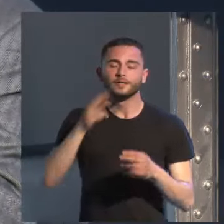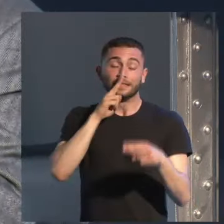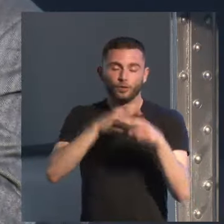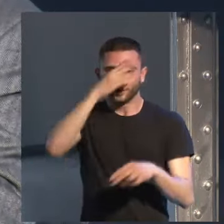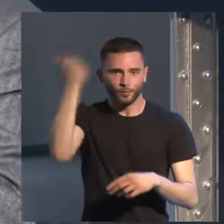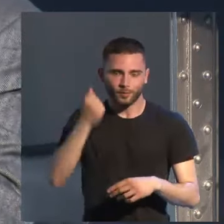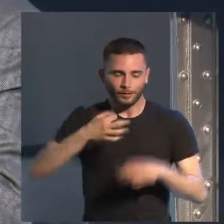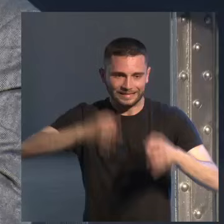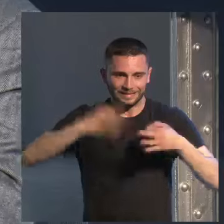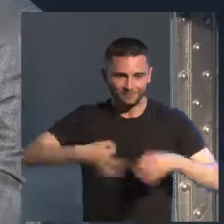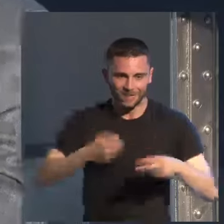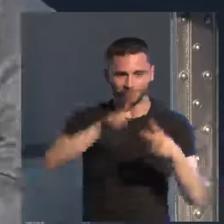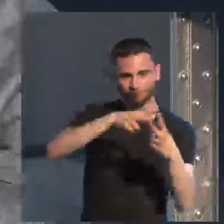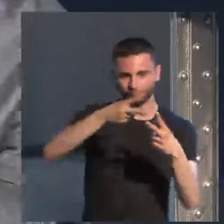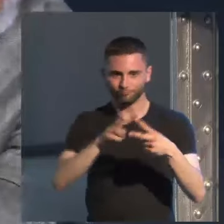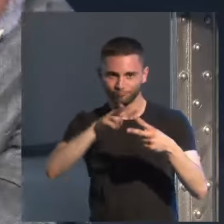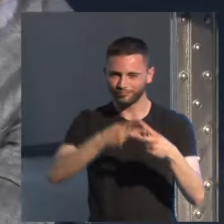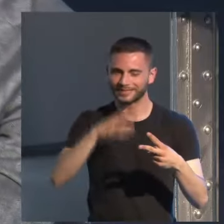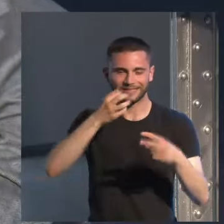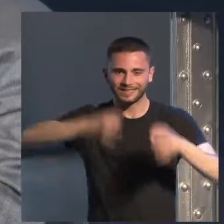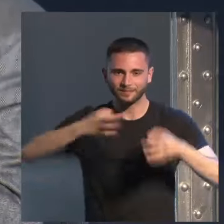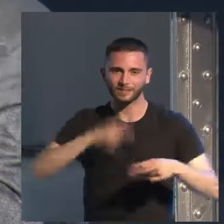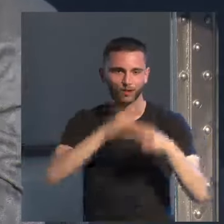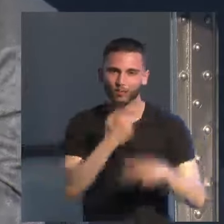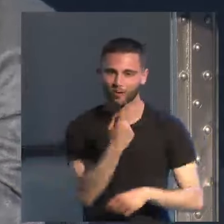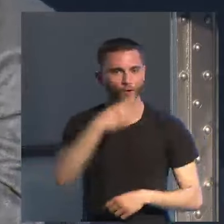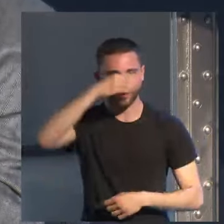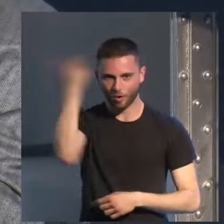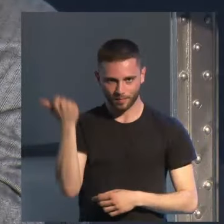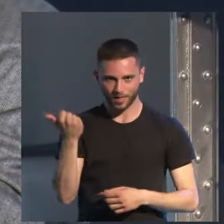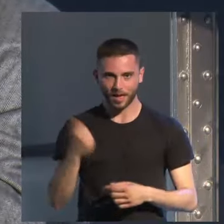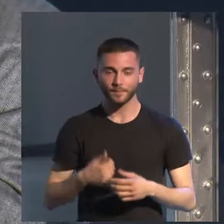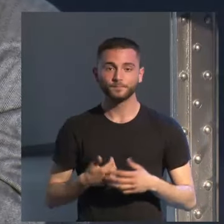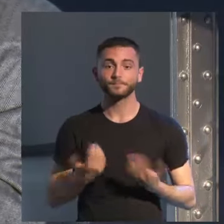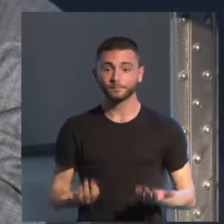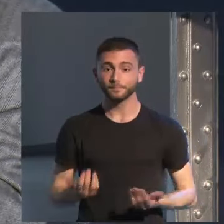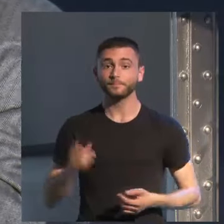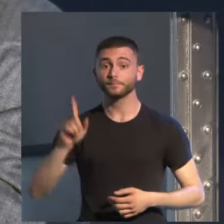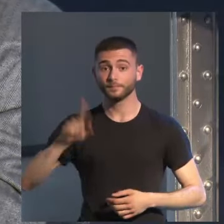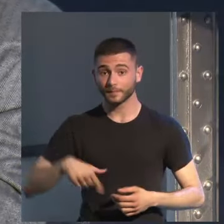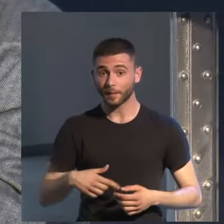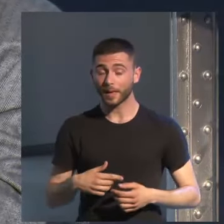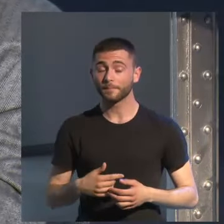de los dos, logro decir el nombre de uno, el del otro, esto que también, pero es que